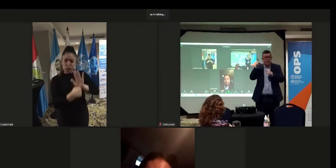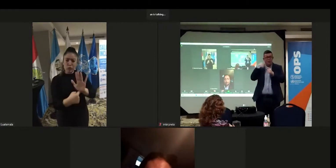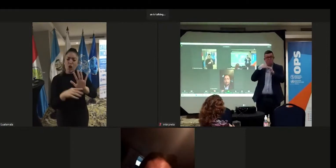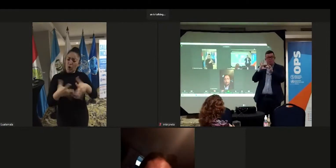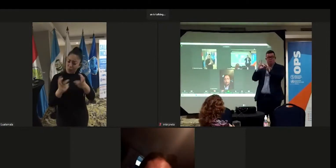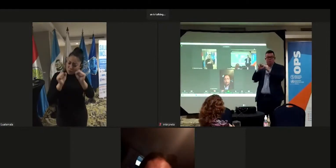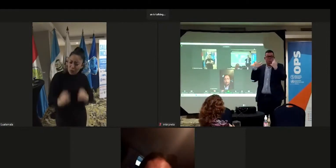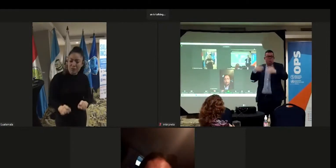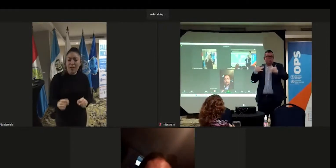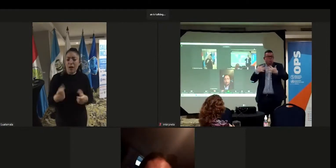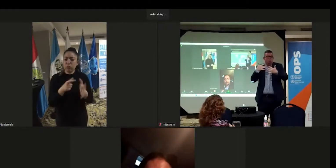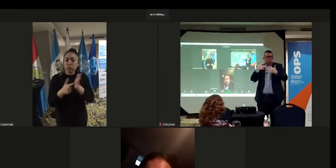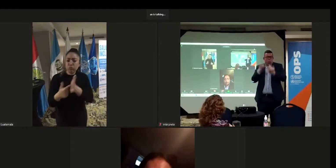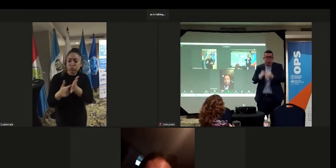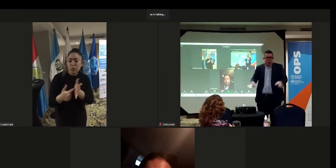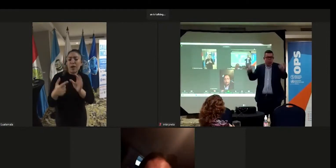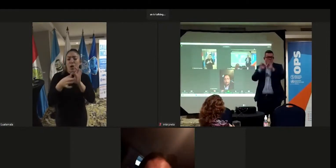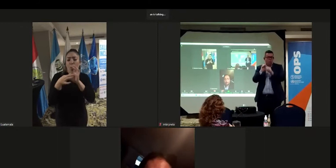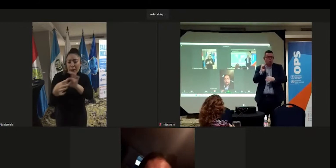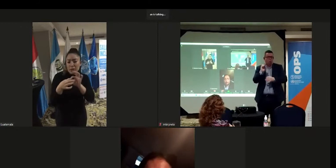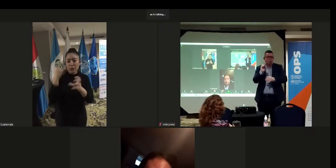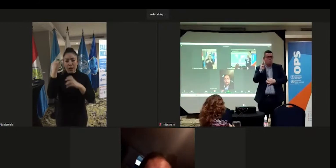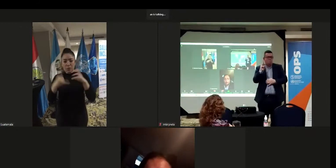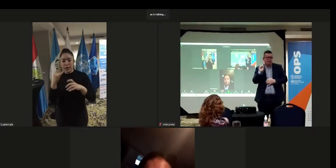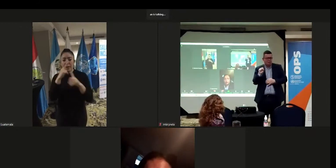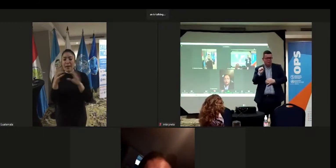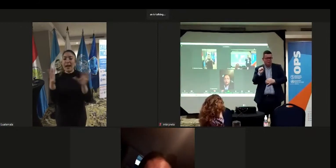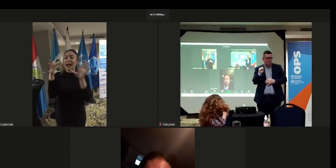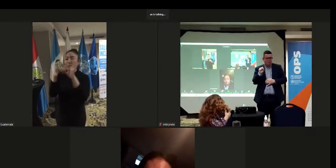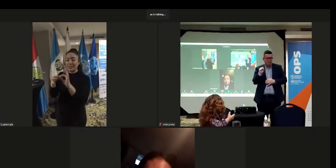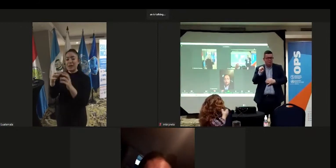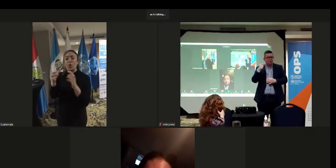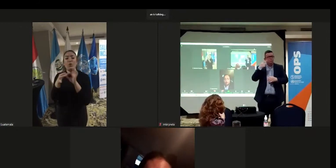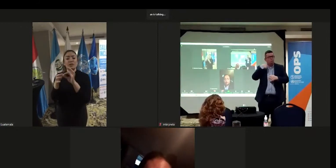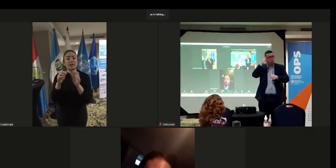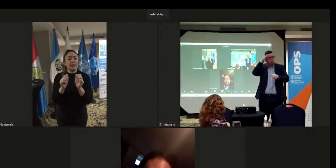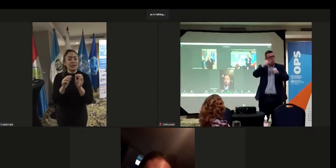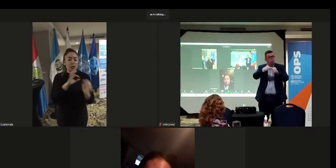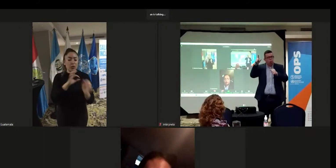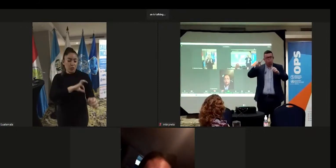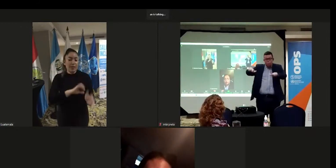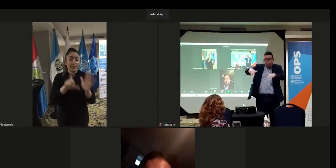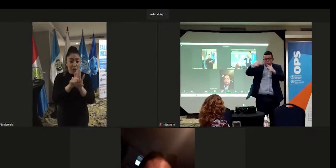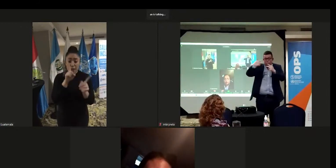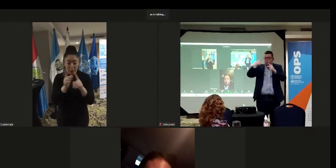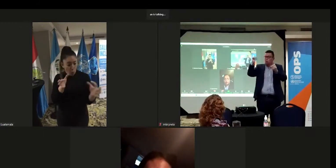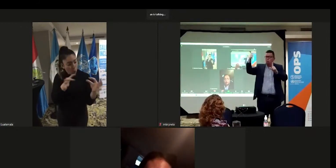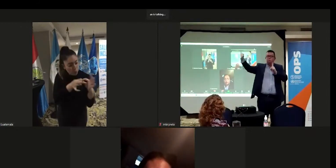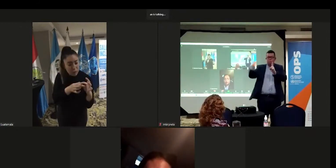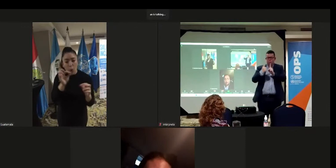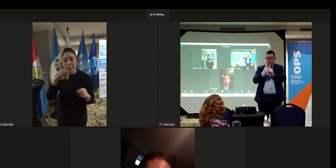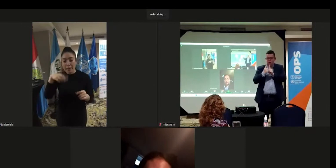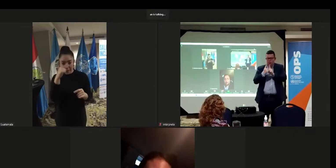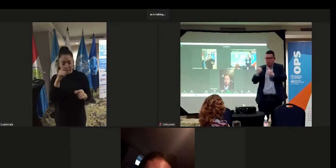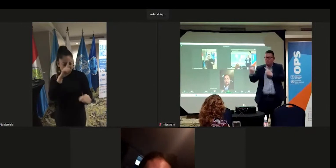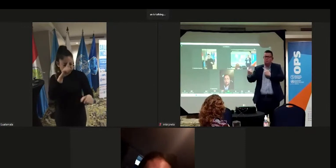posible la cooperación internacional y las alianzas con las organizaciones de sociedad civil. Y para nosotros la alianza con la OPS, el trabajo